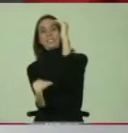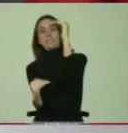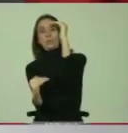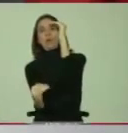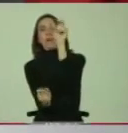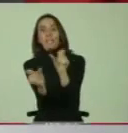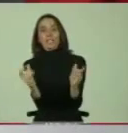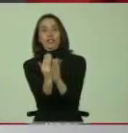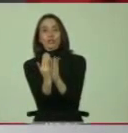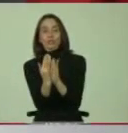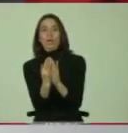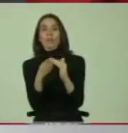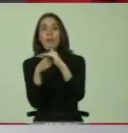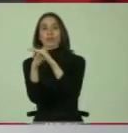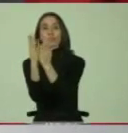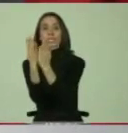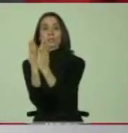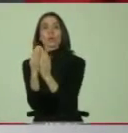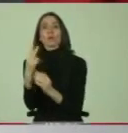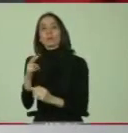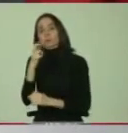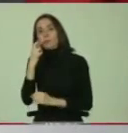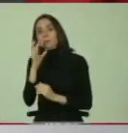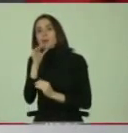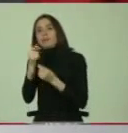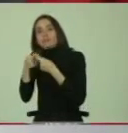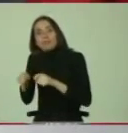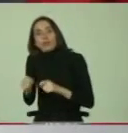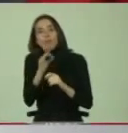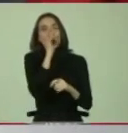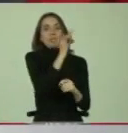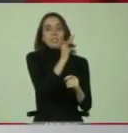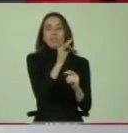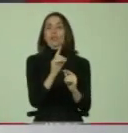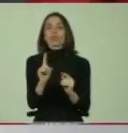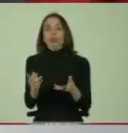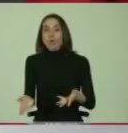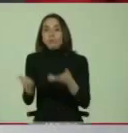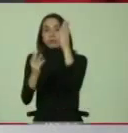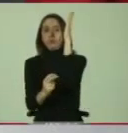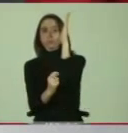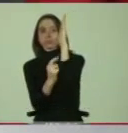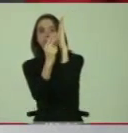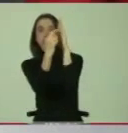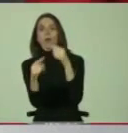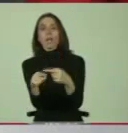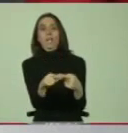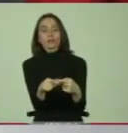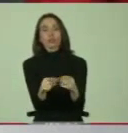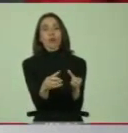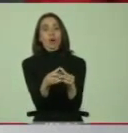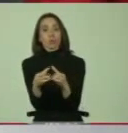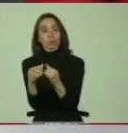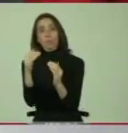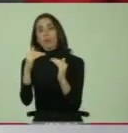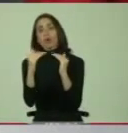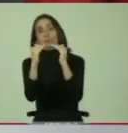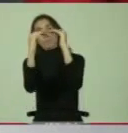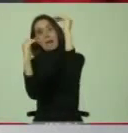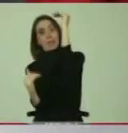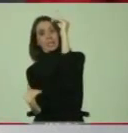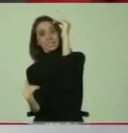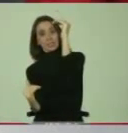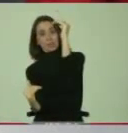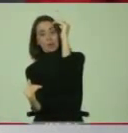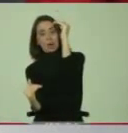la escuela, ni tampoco ser un verdadero motor de movilidad social. Los grupos sociales en situación de mayor desigualdad son